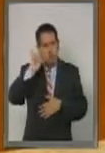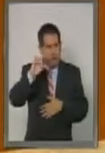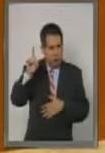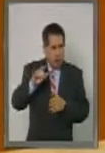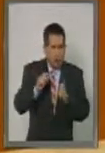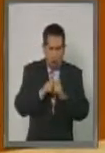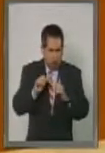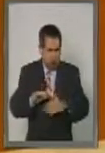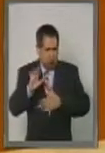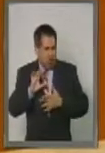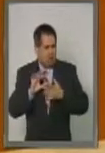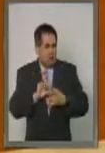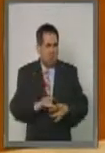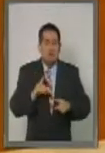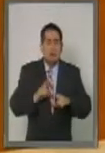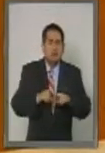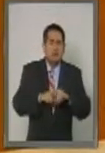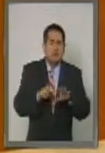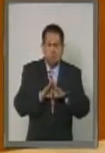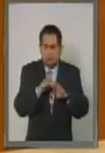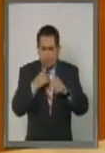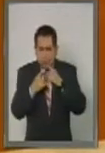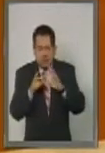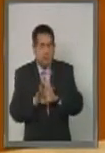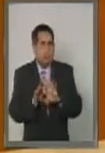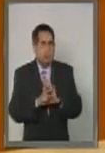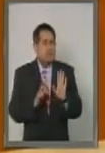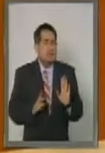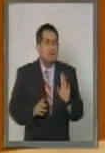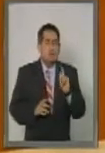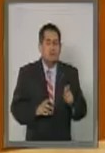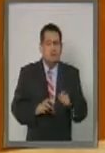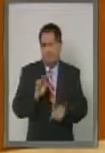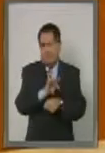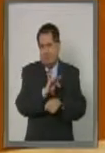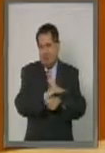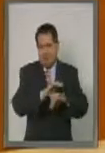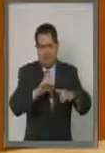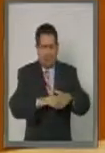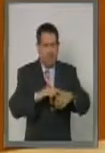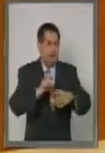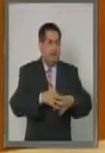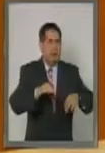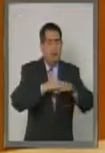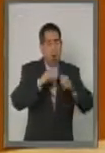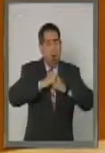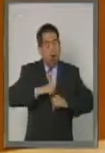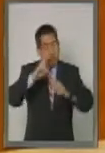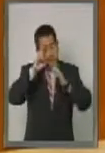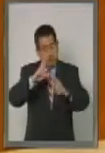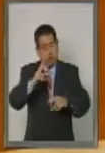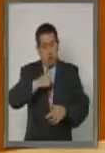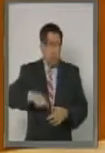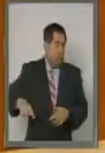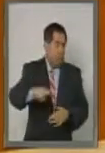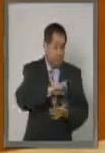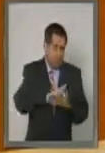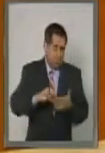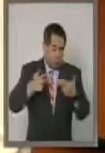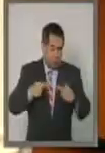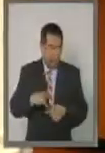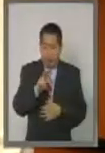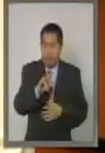comprometida velando en todo momento por la mejor protección, garantía y respeto de los derechos de las